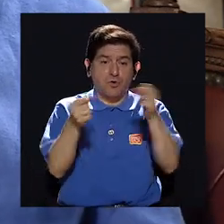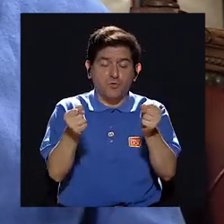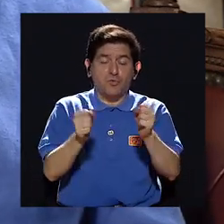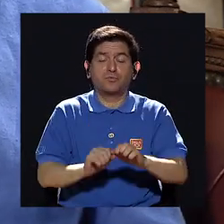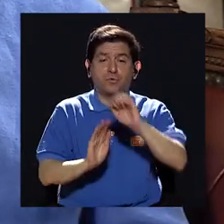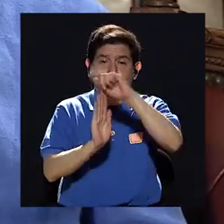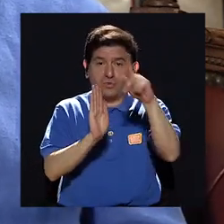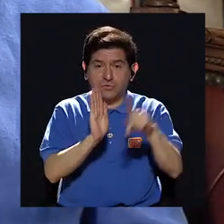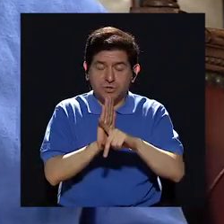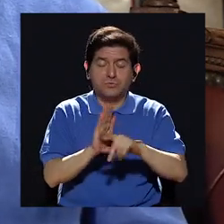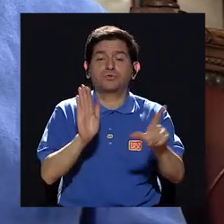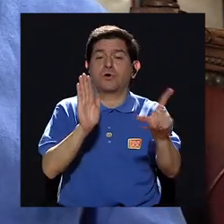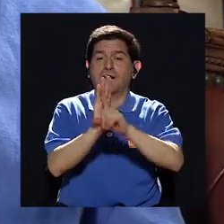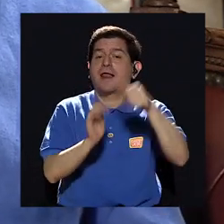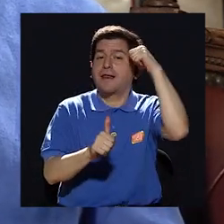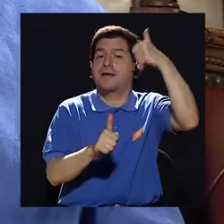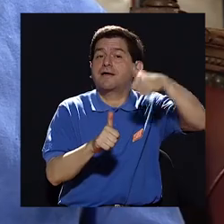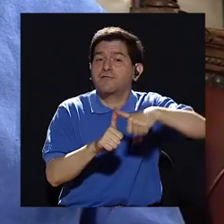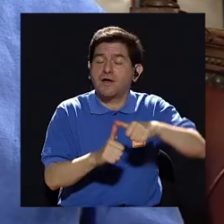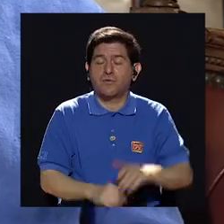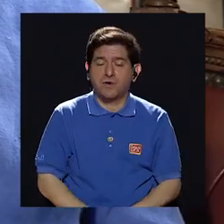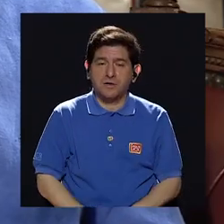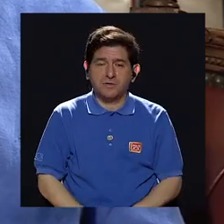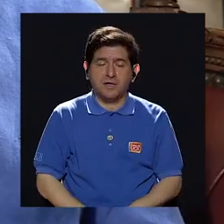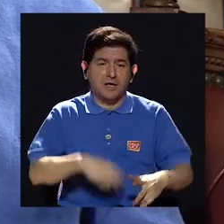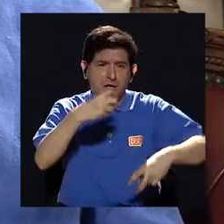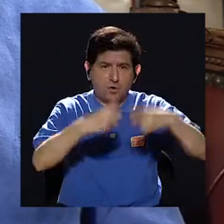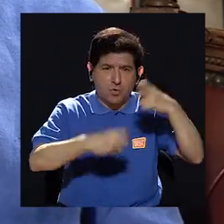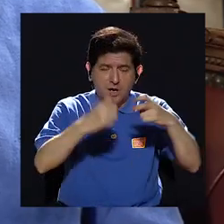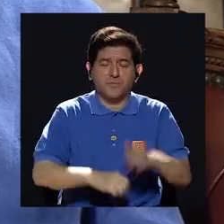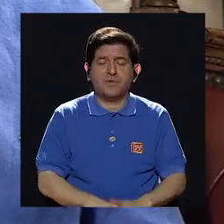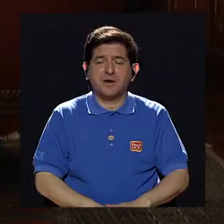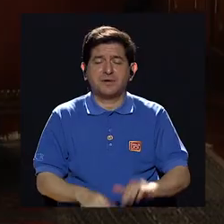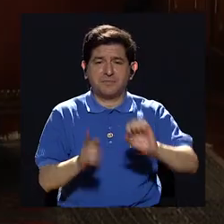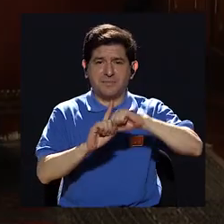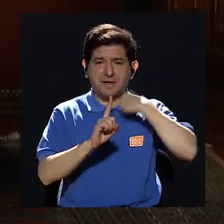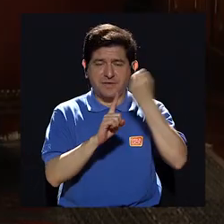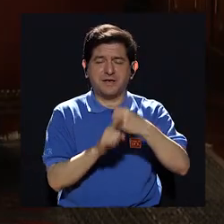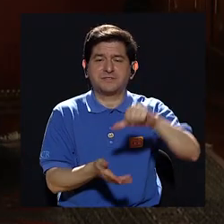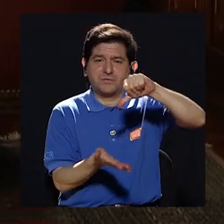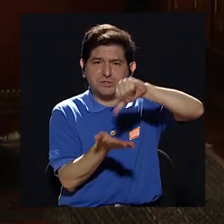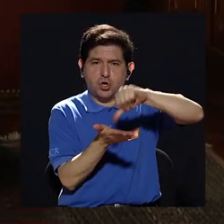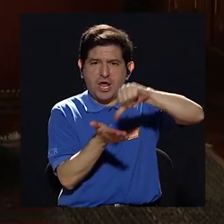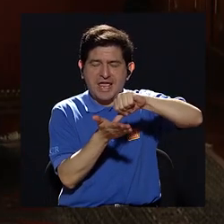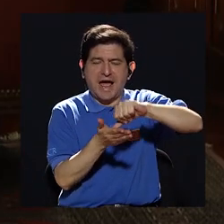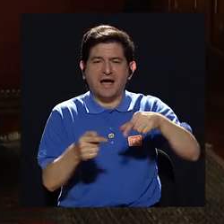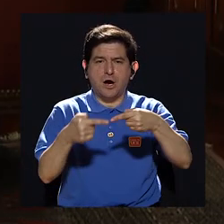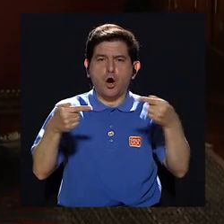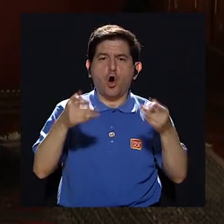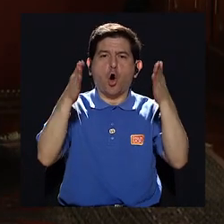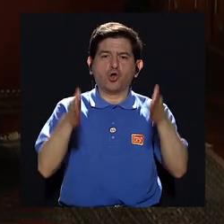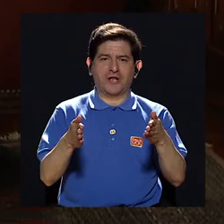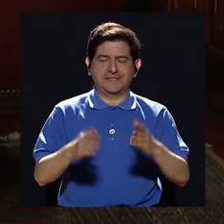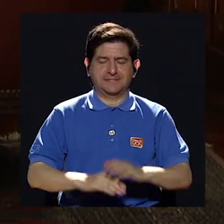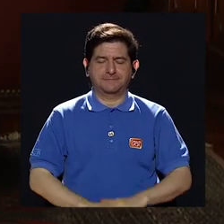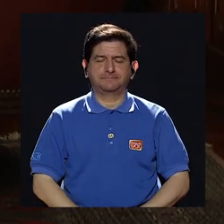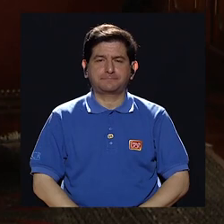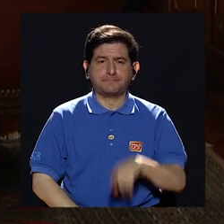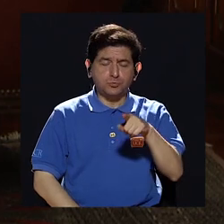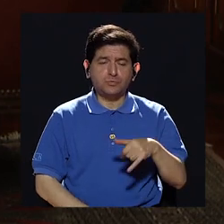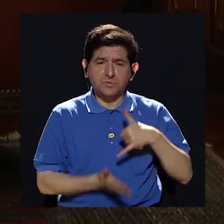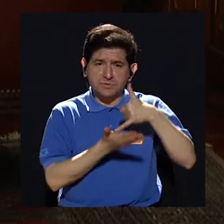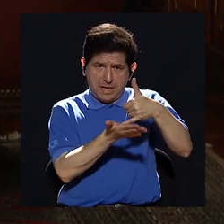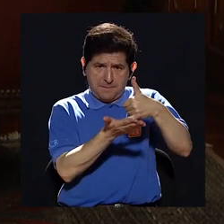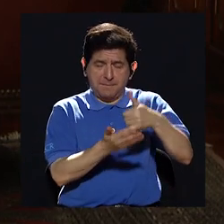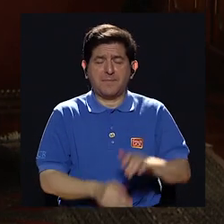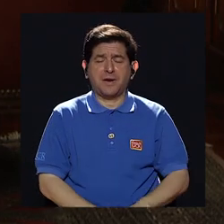Constitución y las leyes, recuerde, con el afer de Irán Contra. El día que usted recibe el